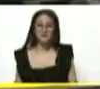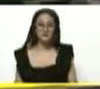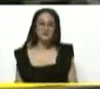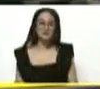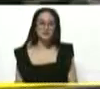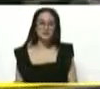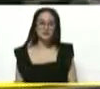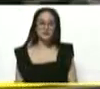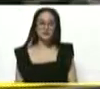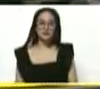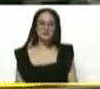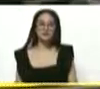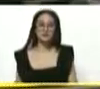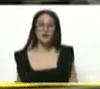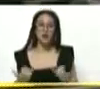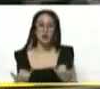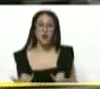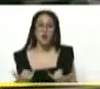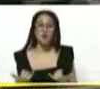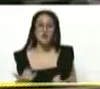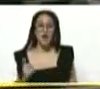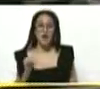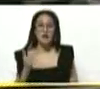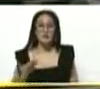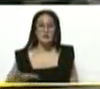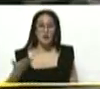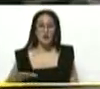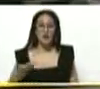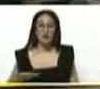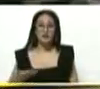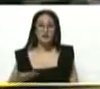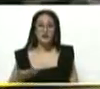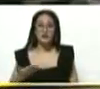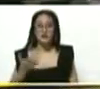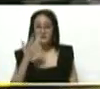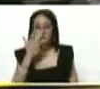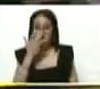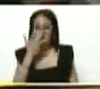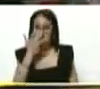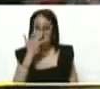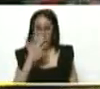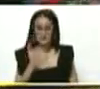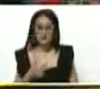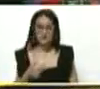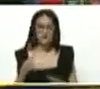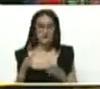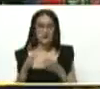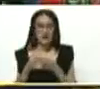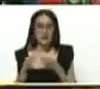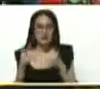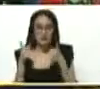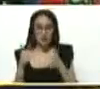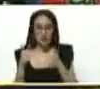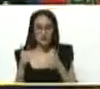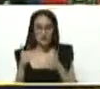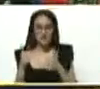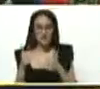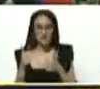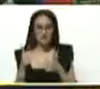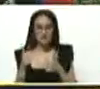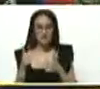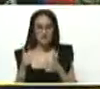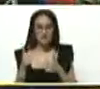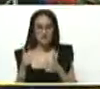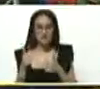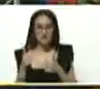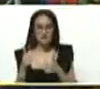Si hoy por hoy tenemos algo importante, es el super equipo que tiene super